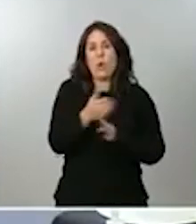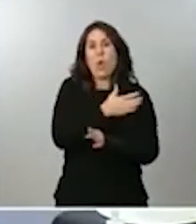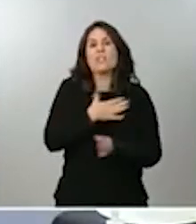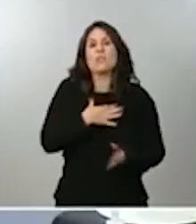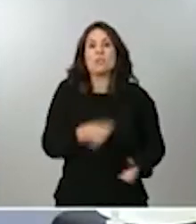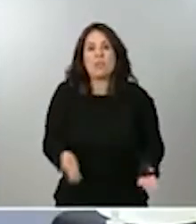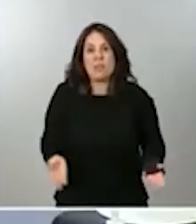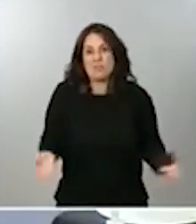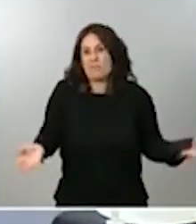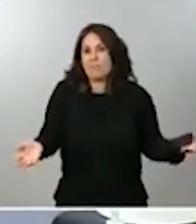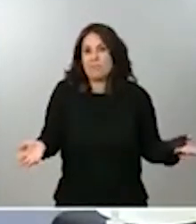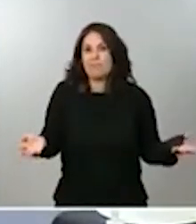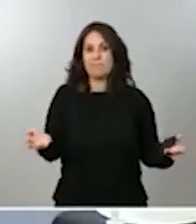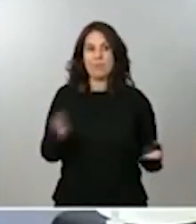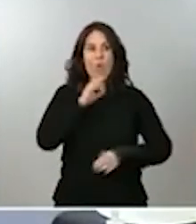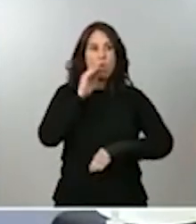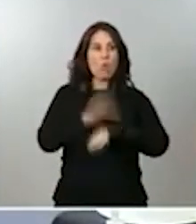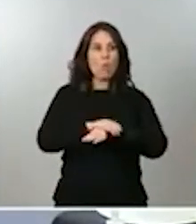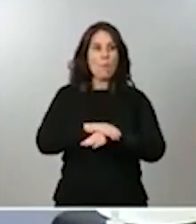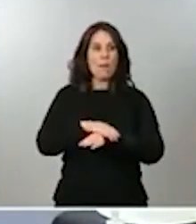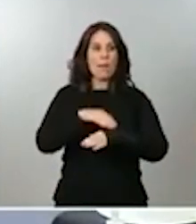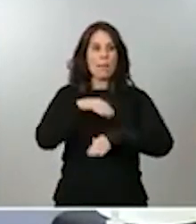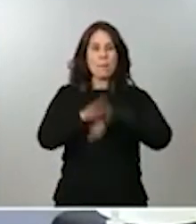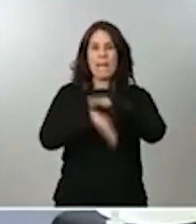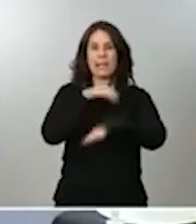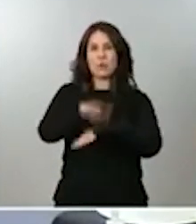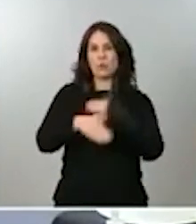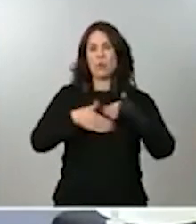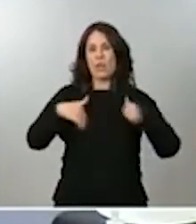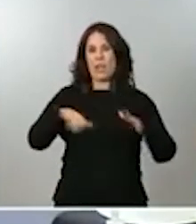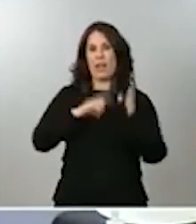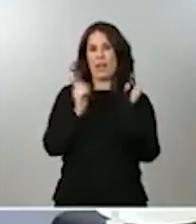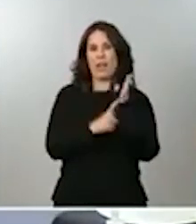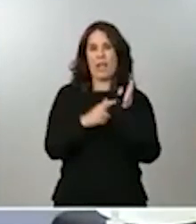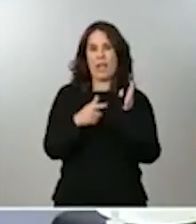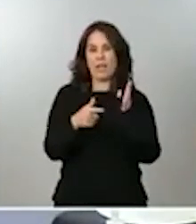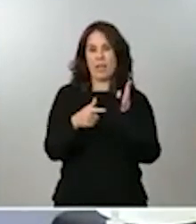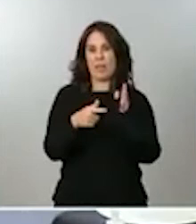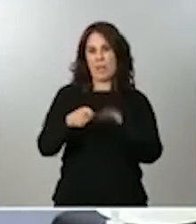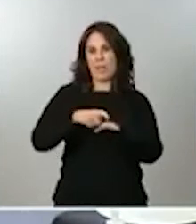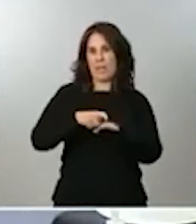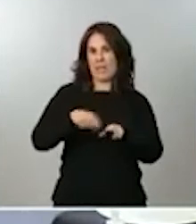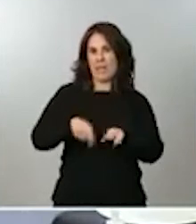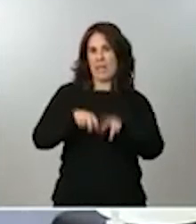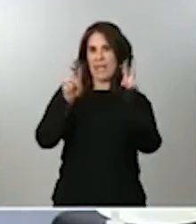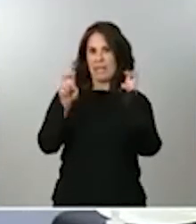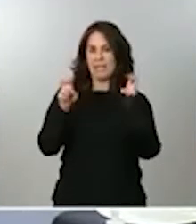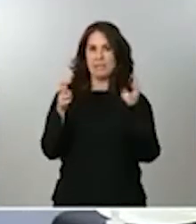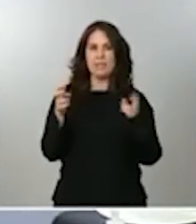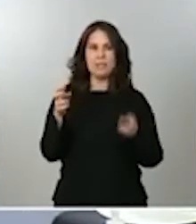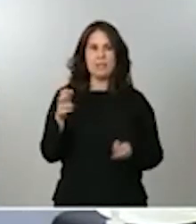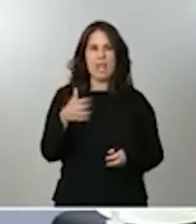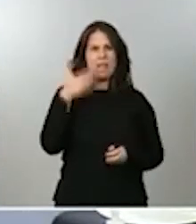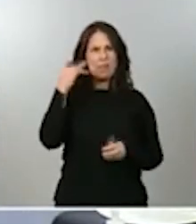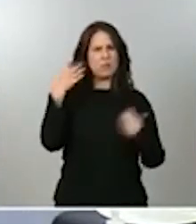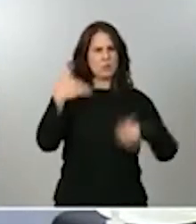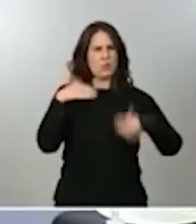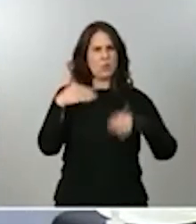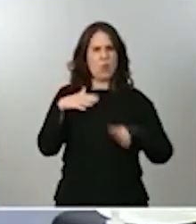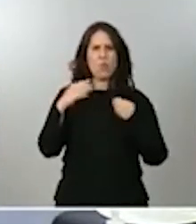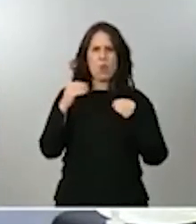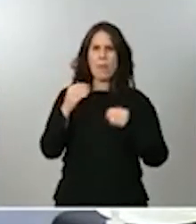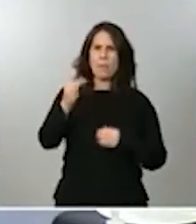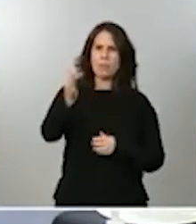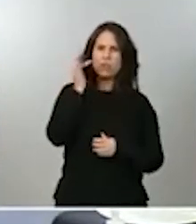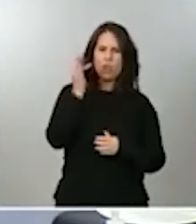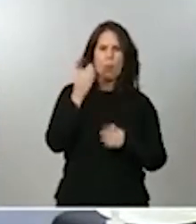con todos los pasos que tiene que dar cualquier ley de este carácter que además están siendo muy fructíferos. Creo que todas las